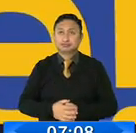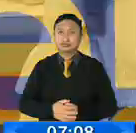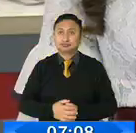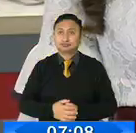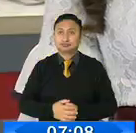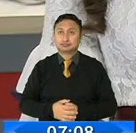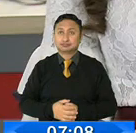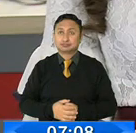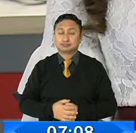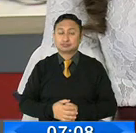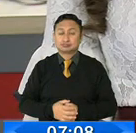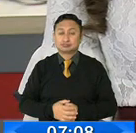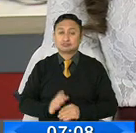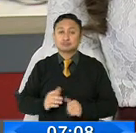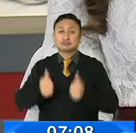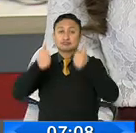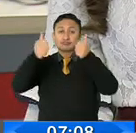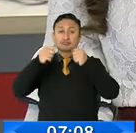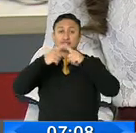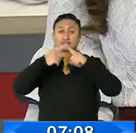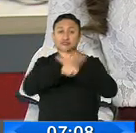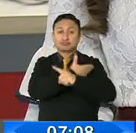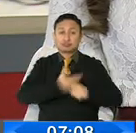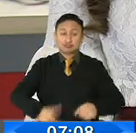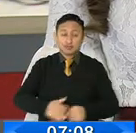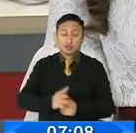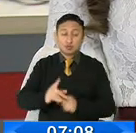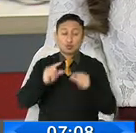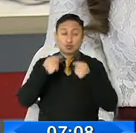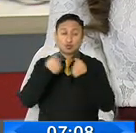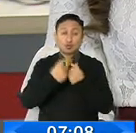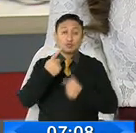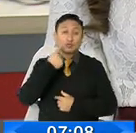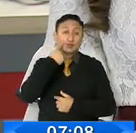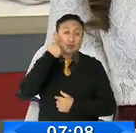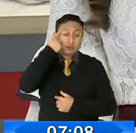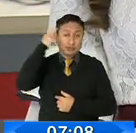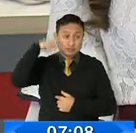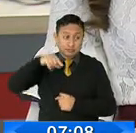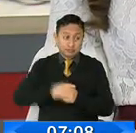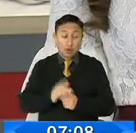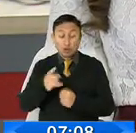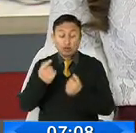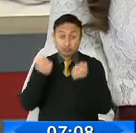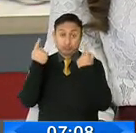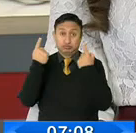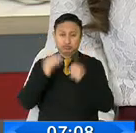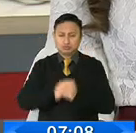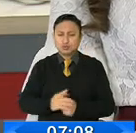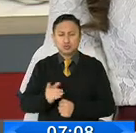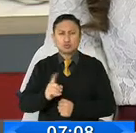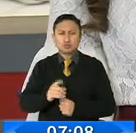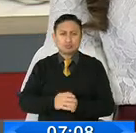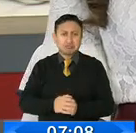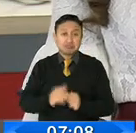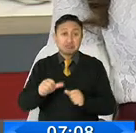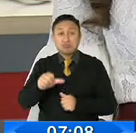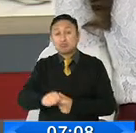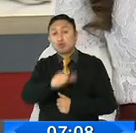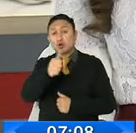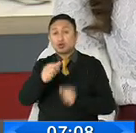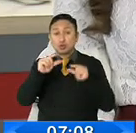Y la candidatura del expresidente Correa por el centro de democrático no es la única que sorprende al electorado. Entre las listas para